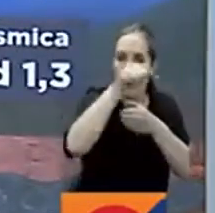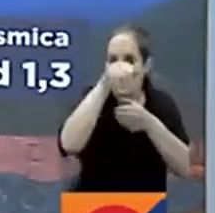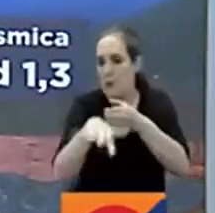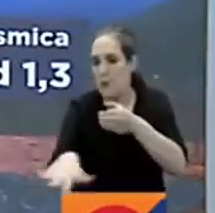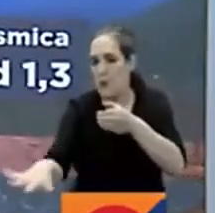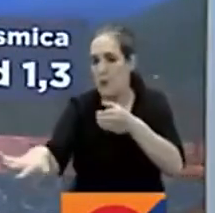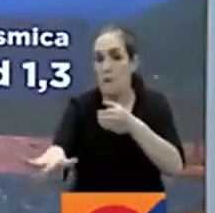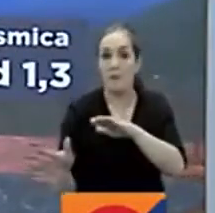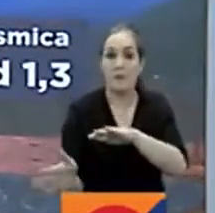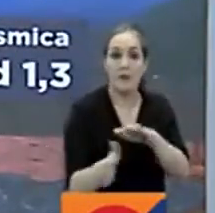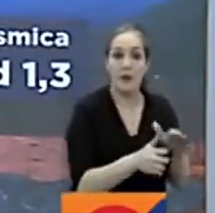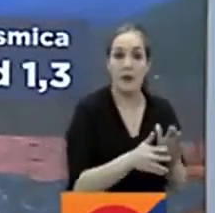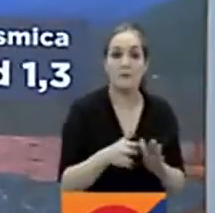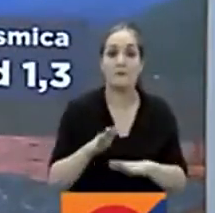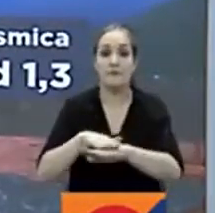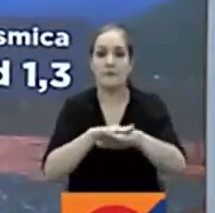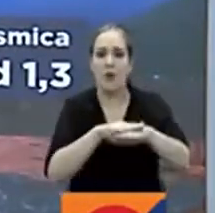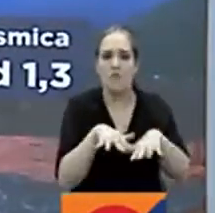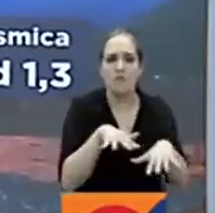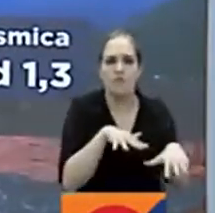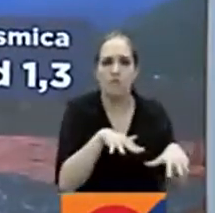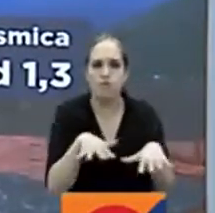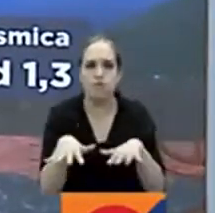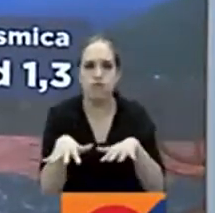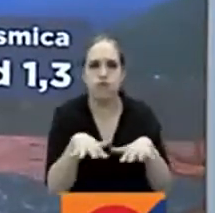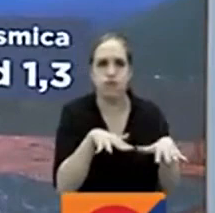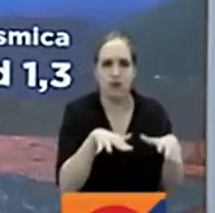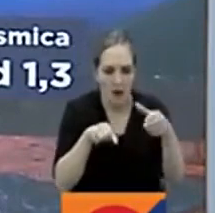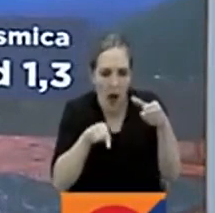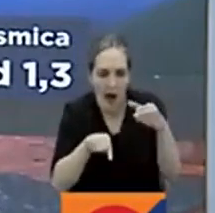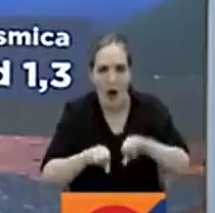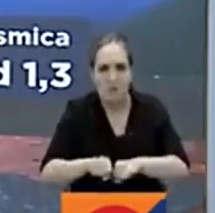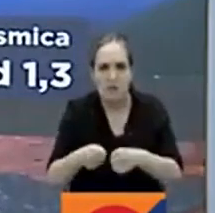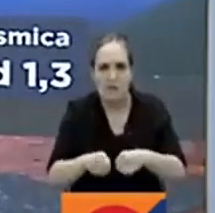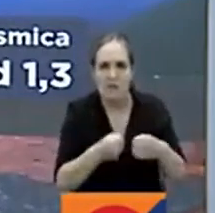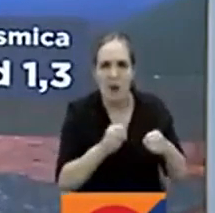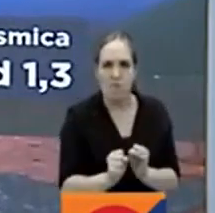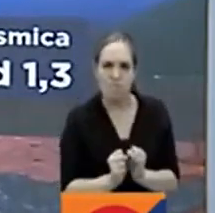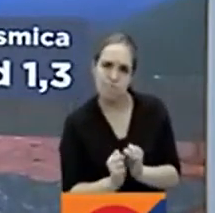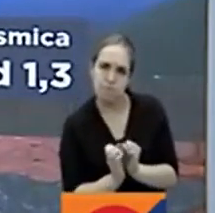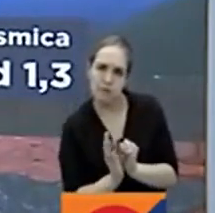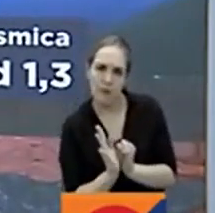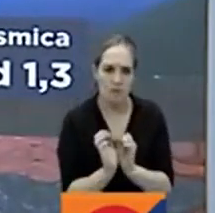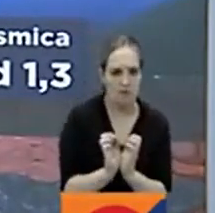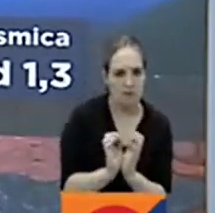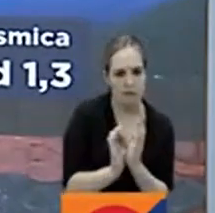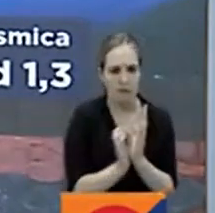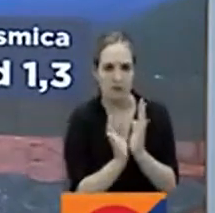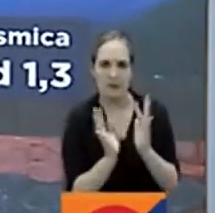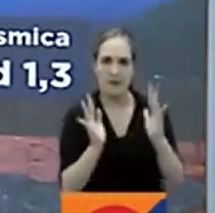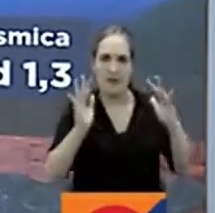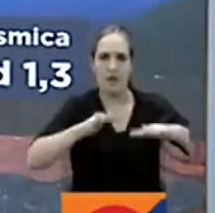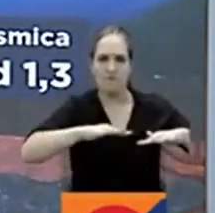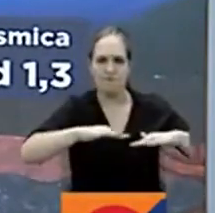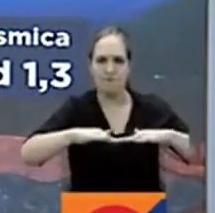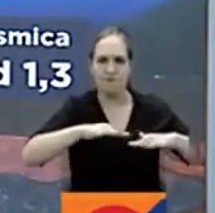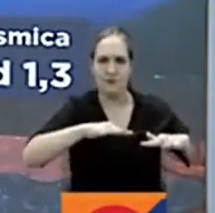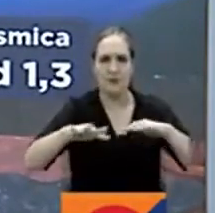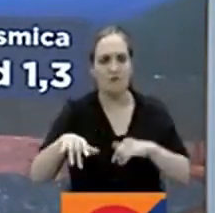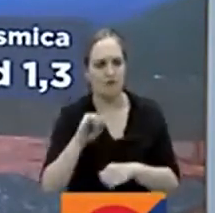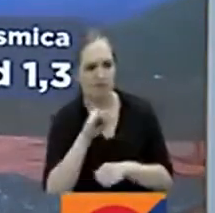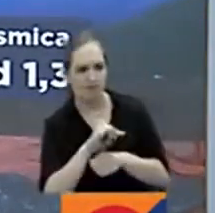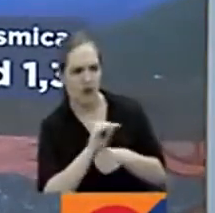reporte de la sismicidad que está asociada con el fracturamiento de roca. La entidad reporta un movimiento de